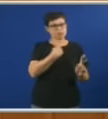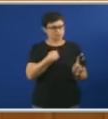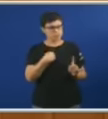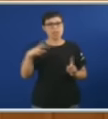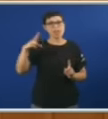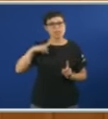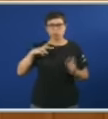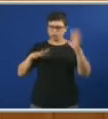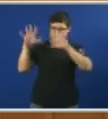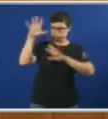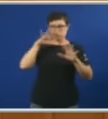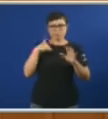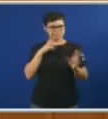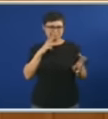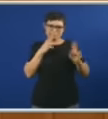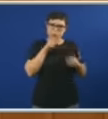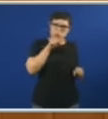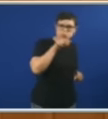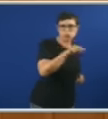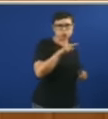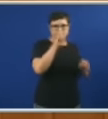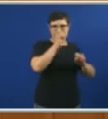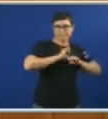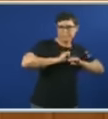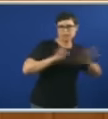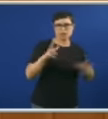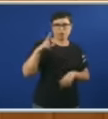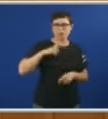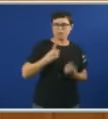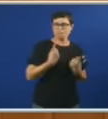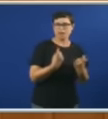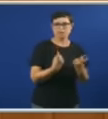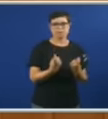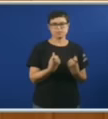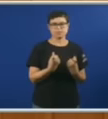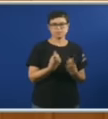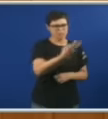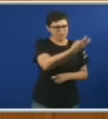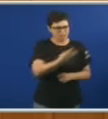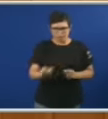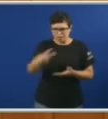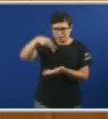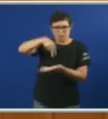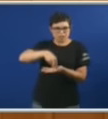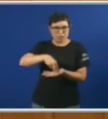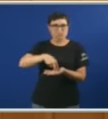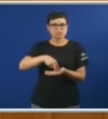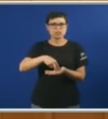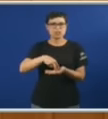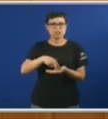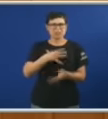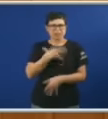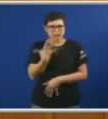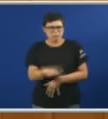No, quen se ten que aclarar É vostede Señor Feijó E a súa posverdade Como pode vir aquí A decirnos Que alivió